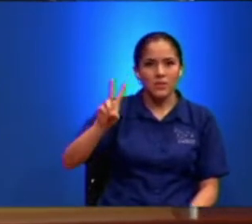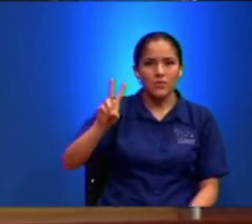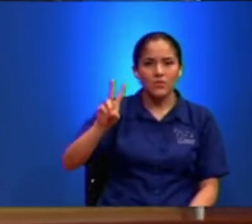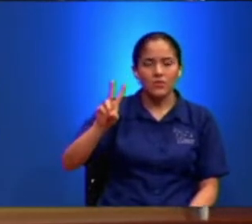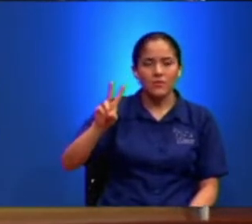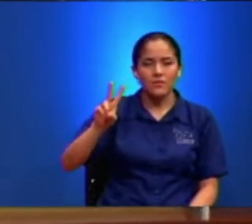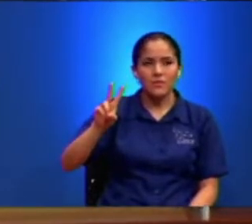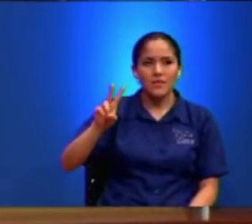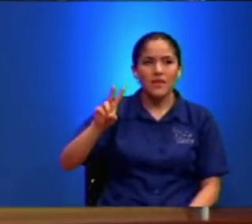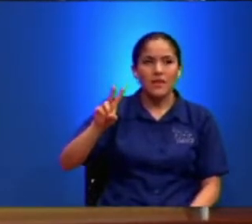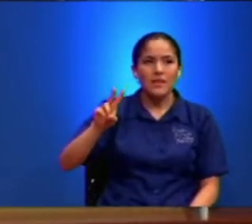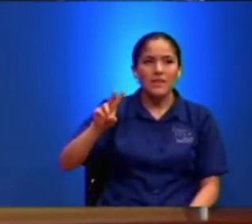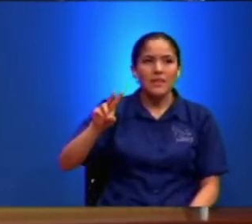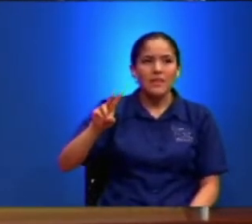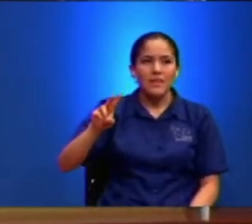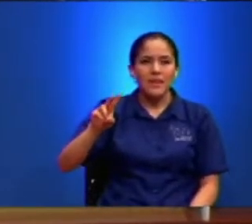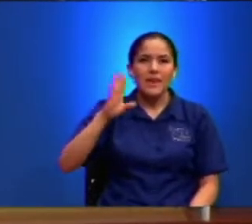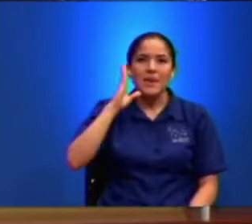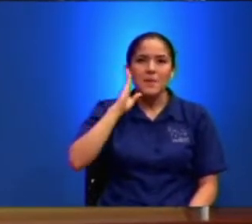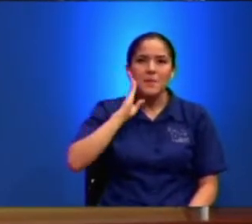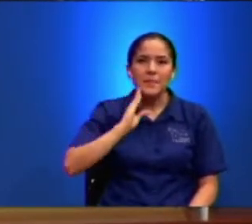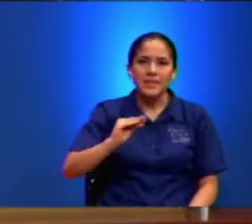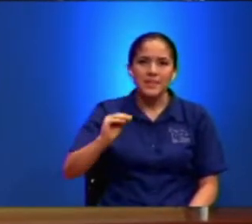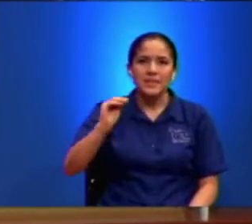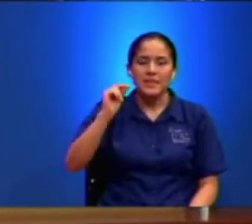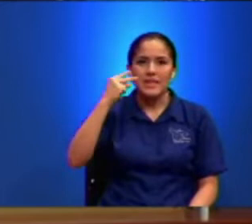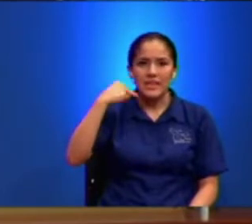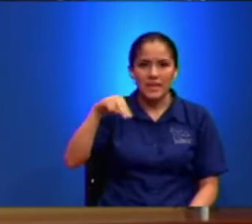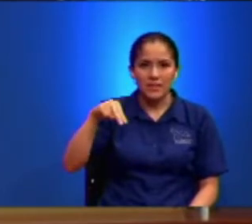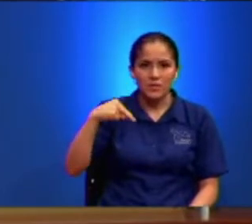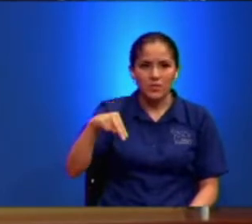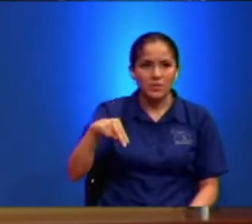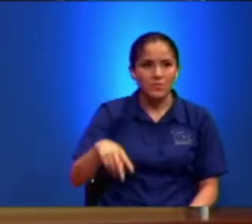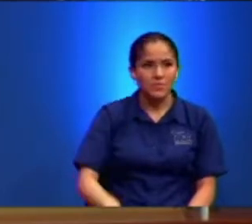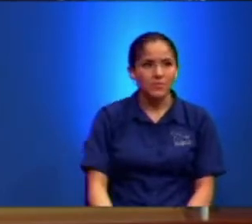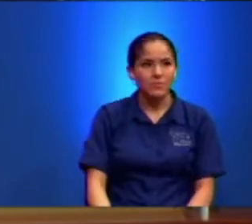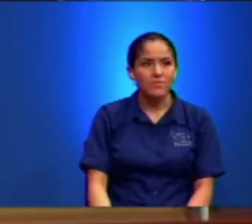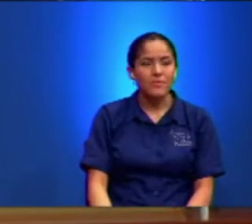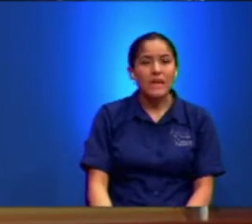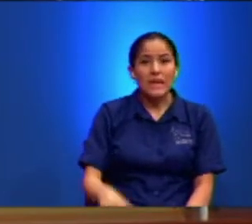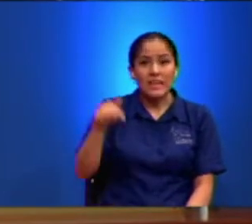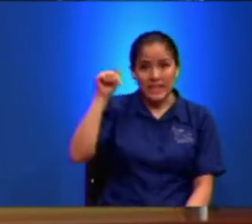Más Enfáticos Para Rechazar Esas Cosas Que Yo